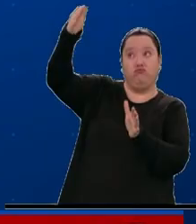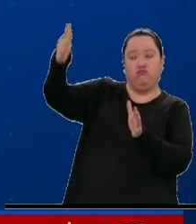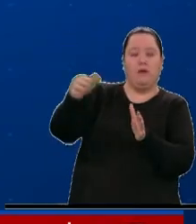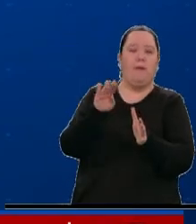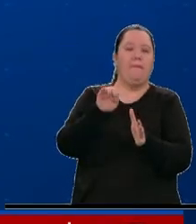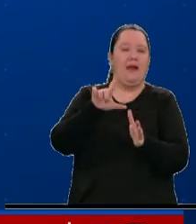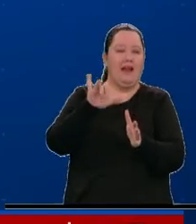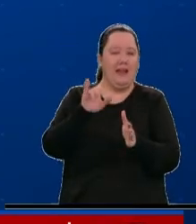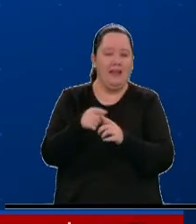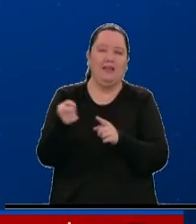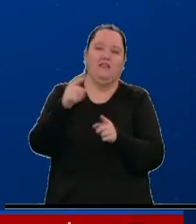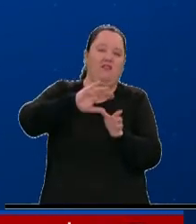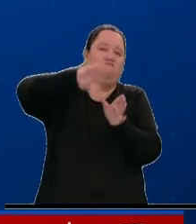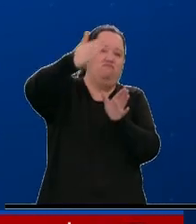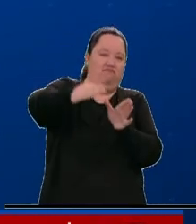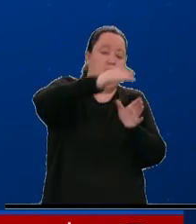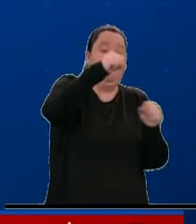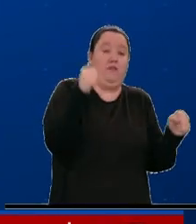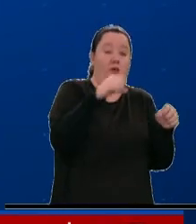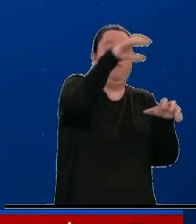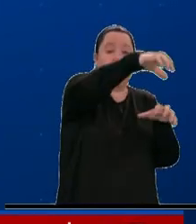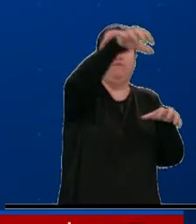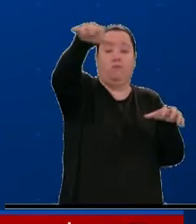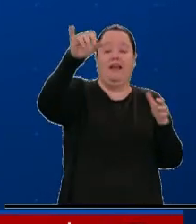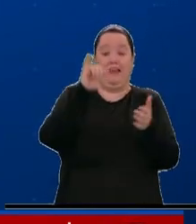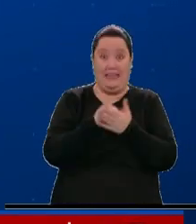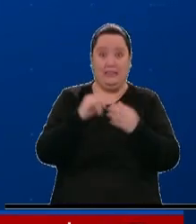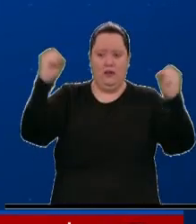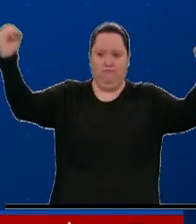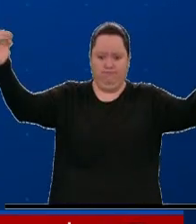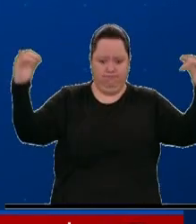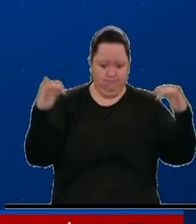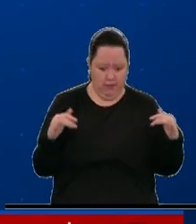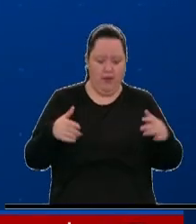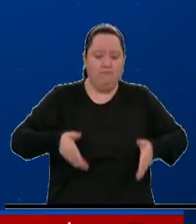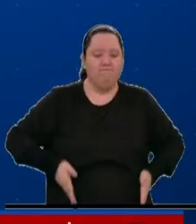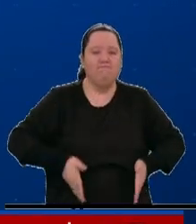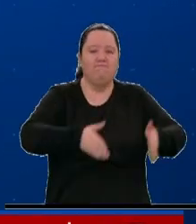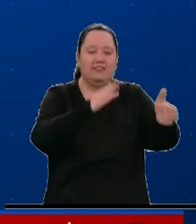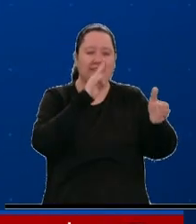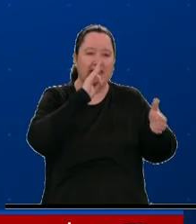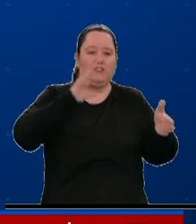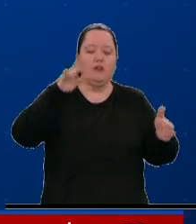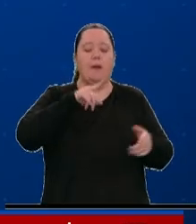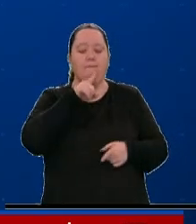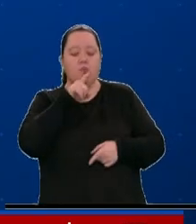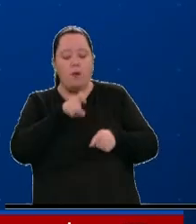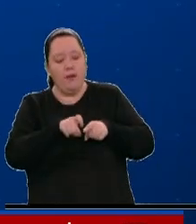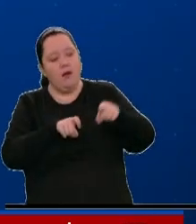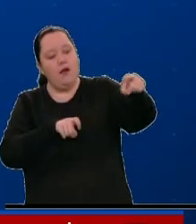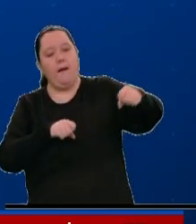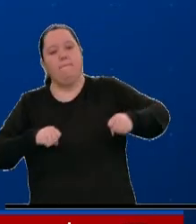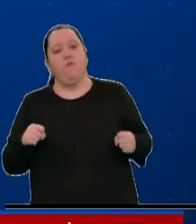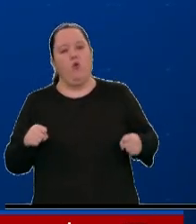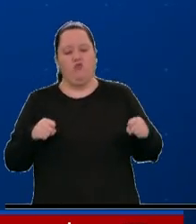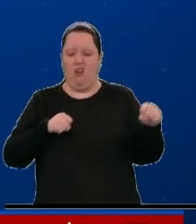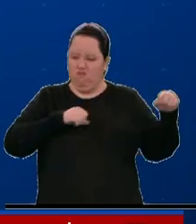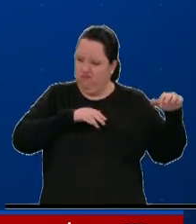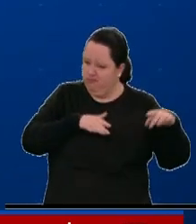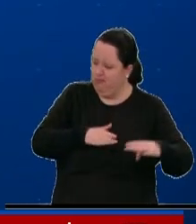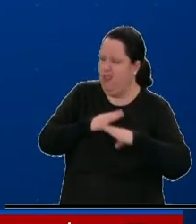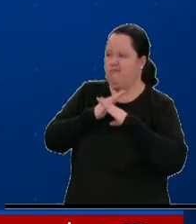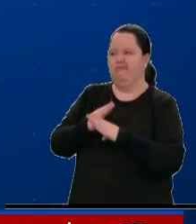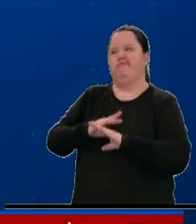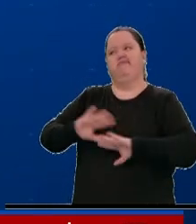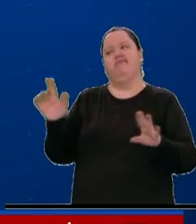Almorzadero y Santurbán, llegaron cientos de agricultores a bloquear la Vía Nacional Bucaramanga-Bogotá para rechazar la